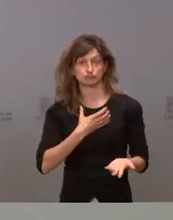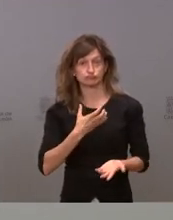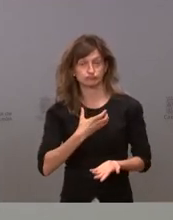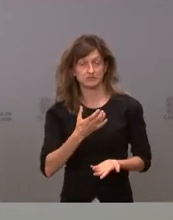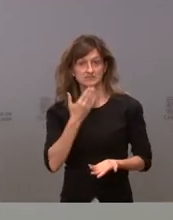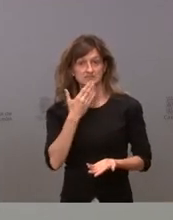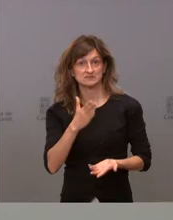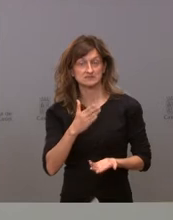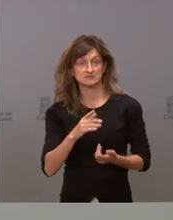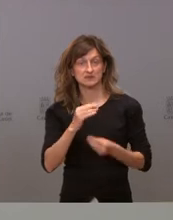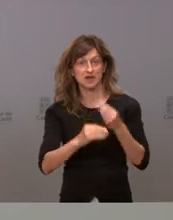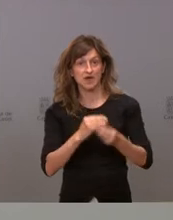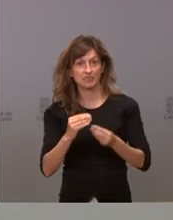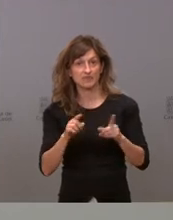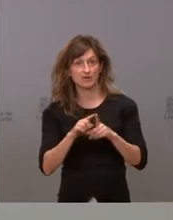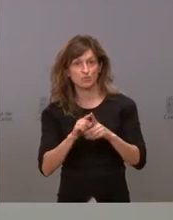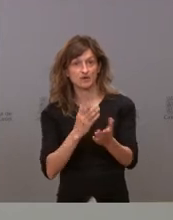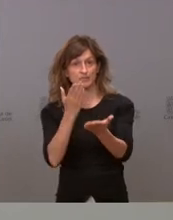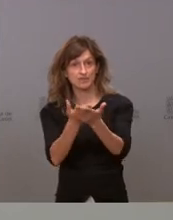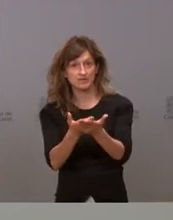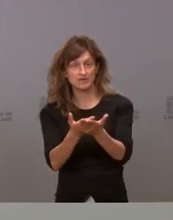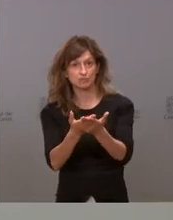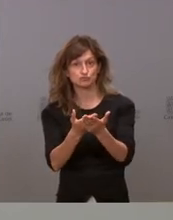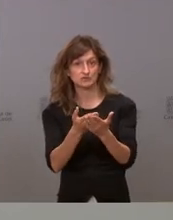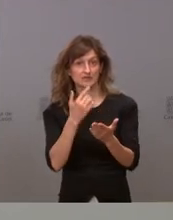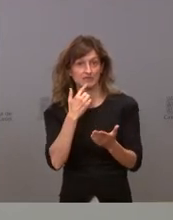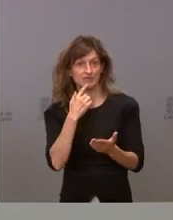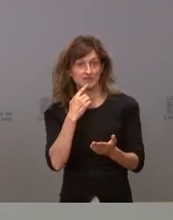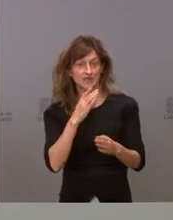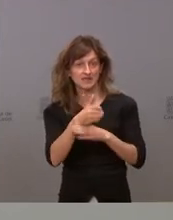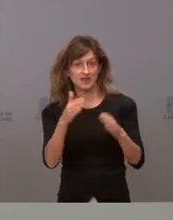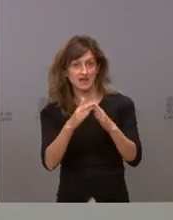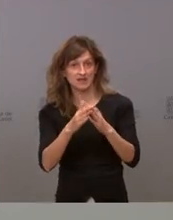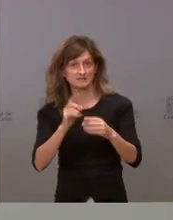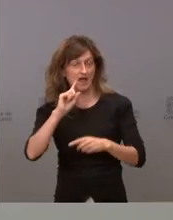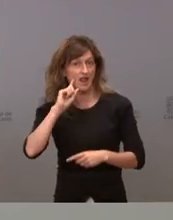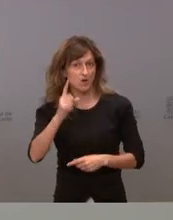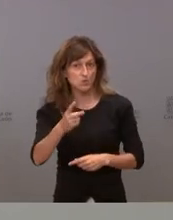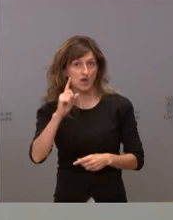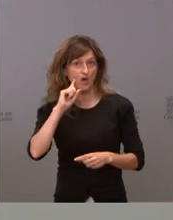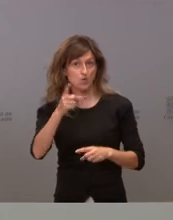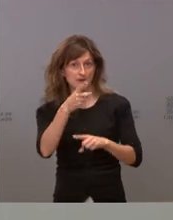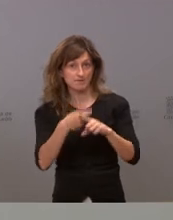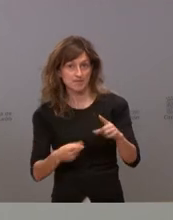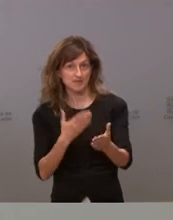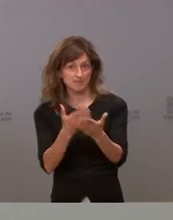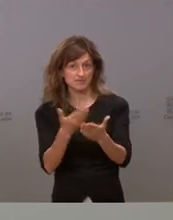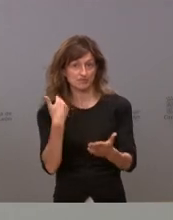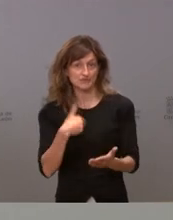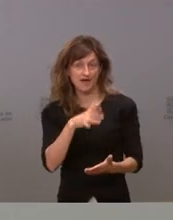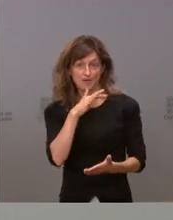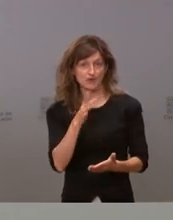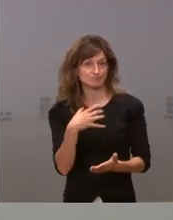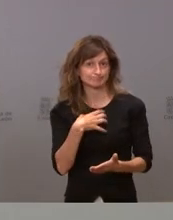se hubiera establecido como pedíamos un toque de queda a la una a la una y media a la hora que fuera precisa así lo que nos